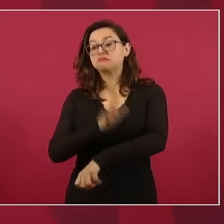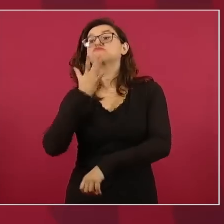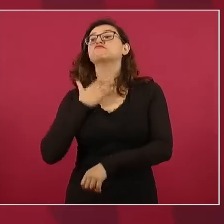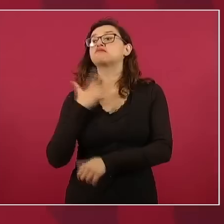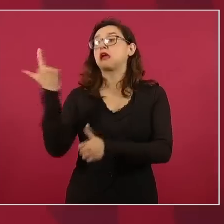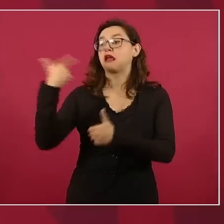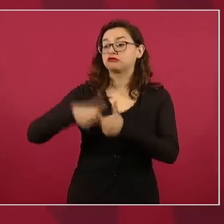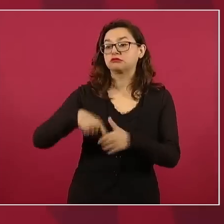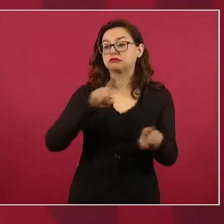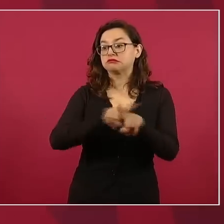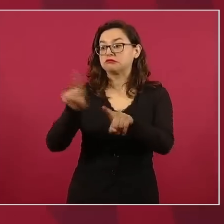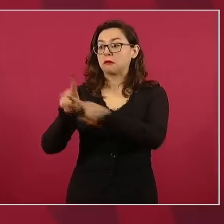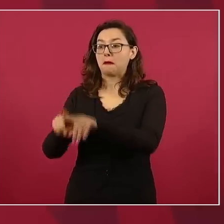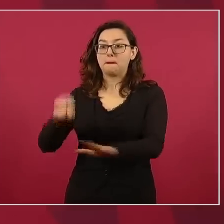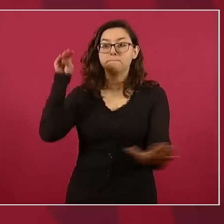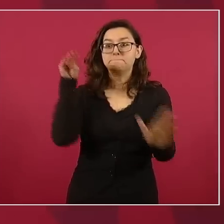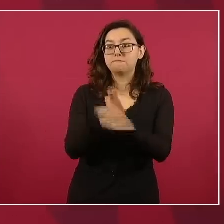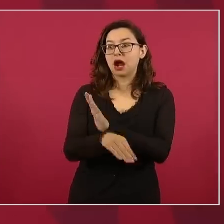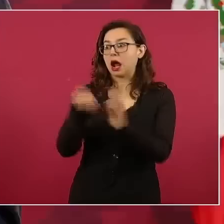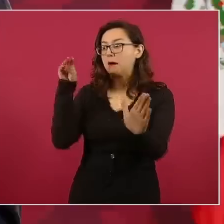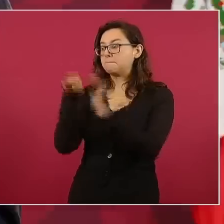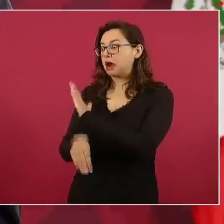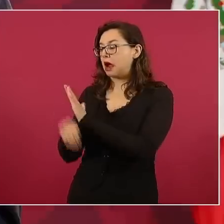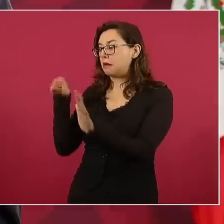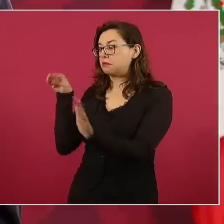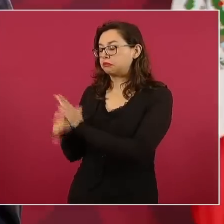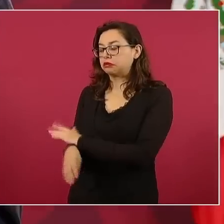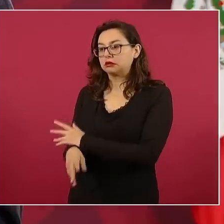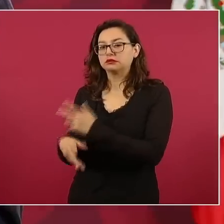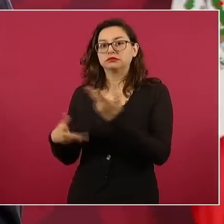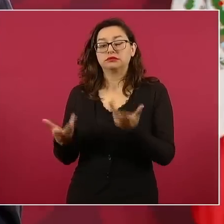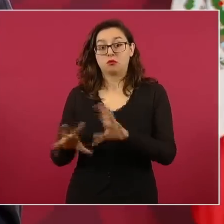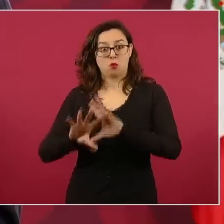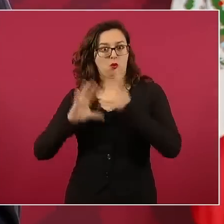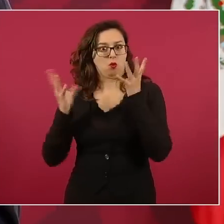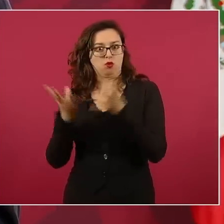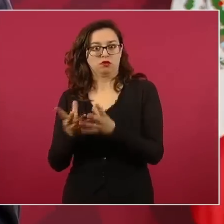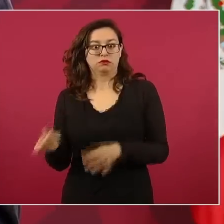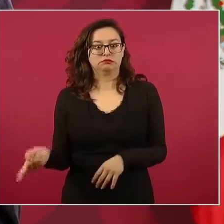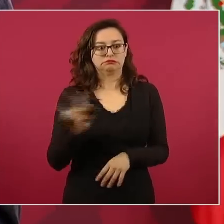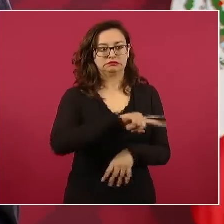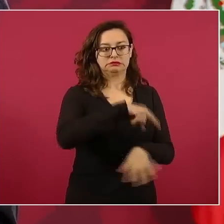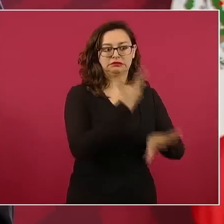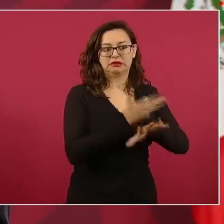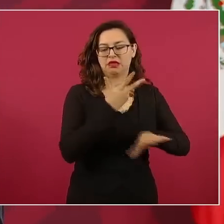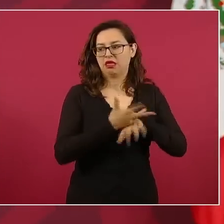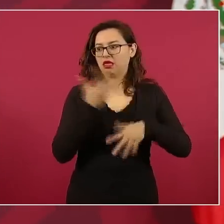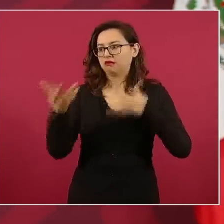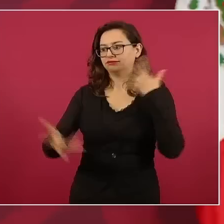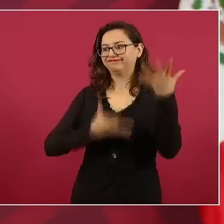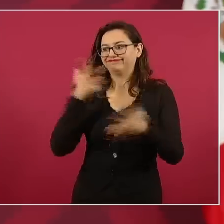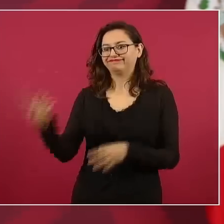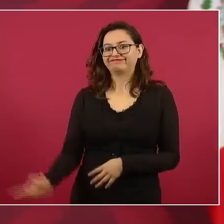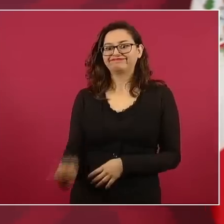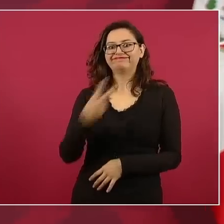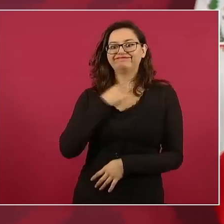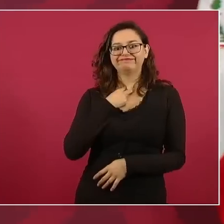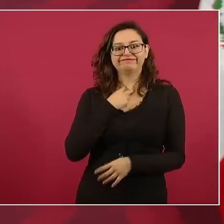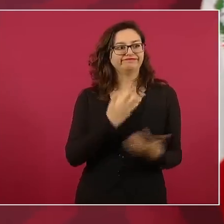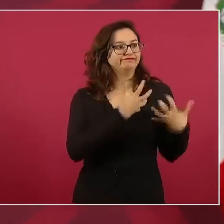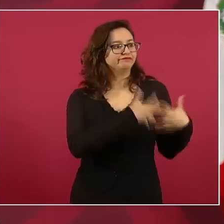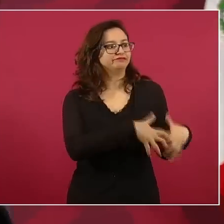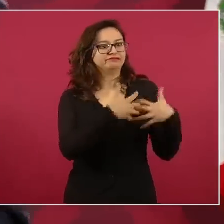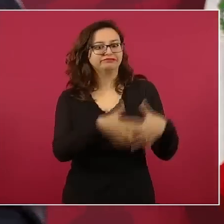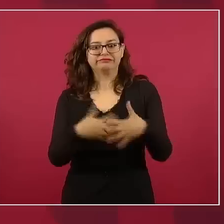Decirles que ellos también nos están ayudando, ofrecieron